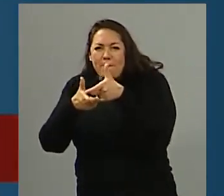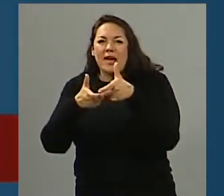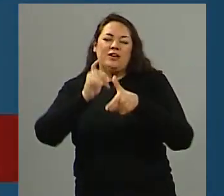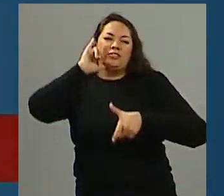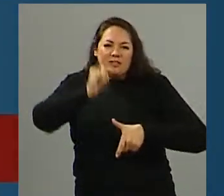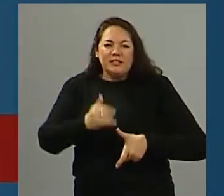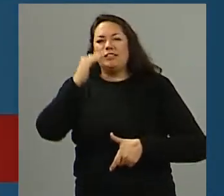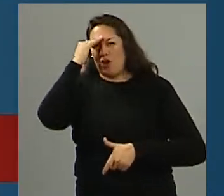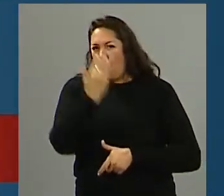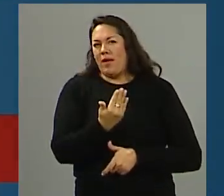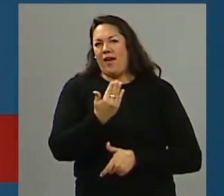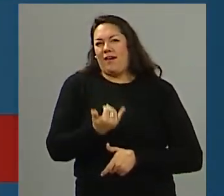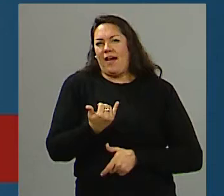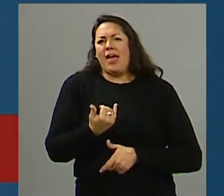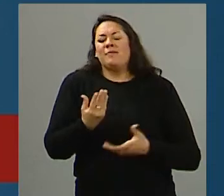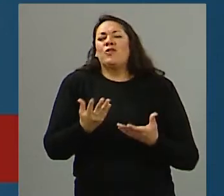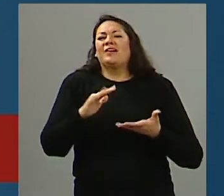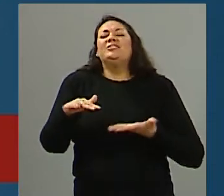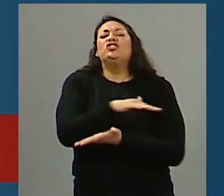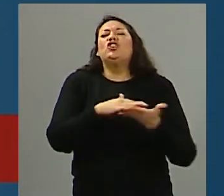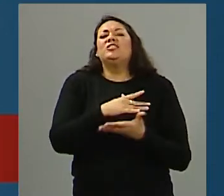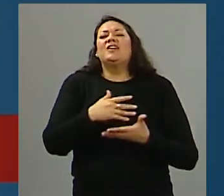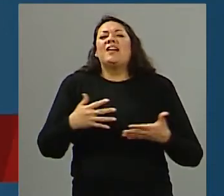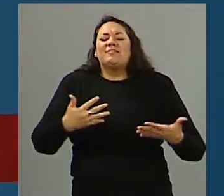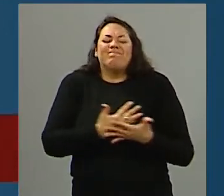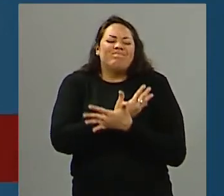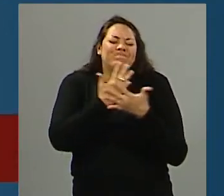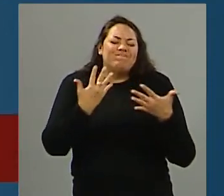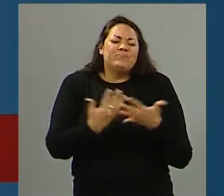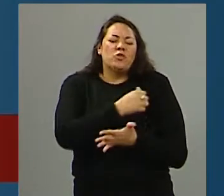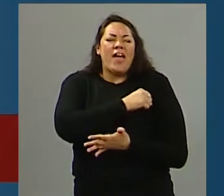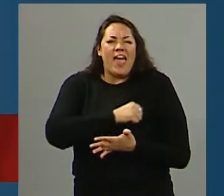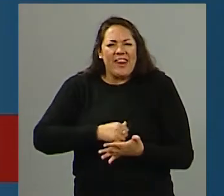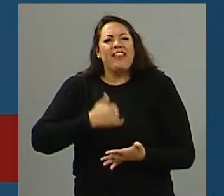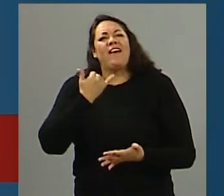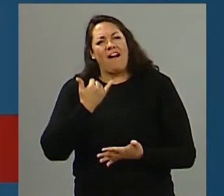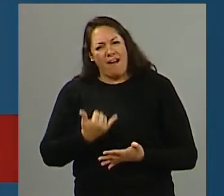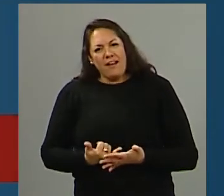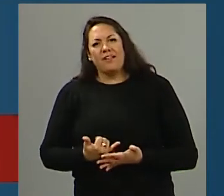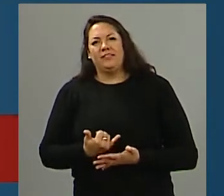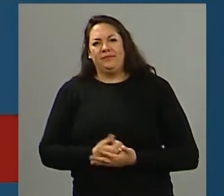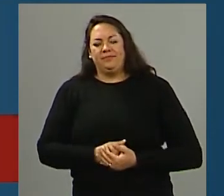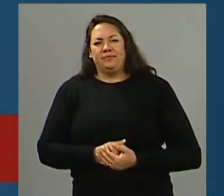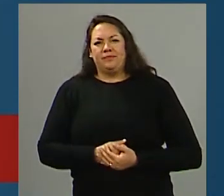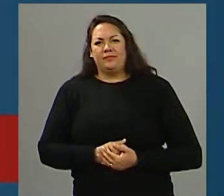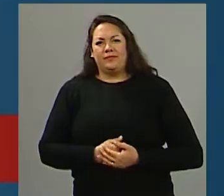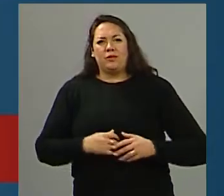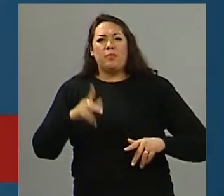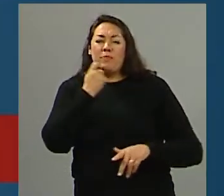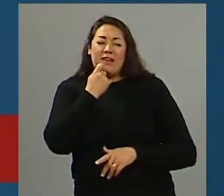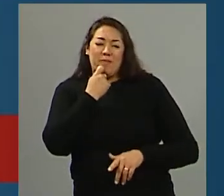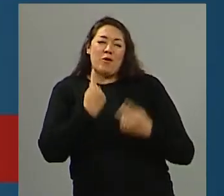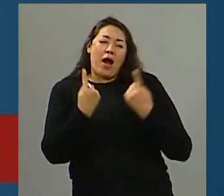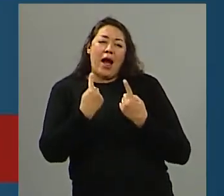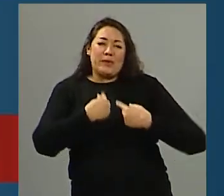sí, si esto es una herida que está abierta y cada tanto aparecen nuevas imágenes y nuevas cosas, y como te decían,